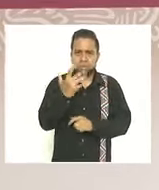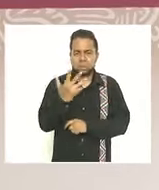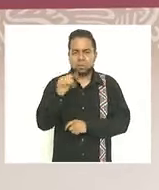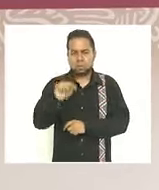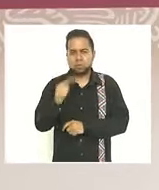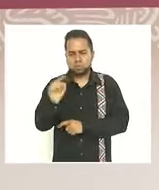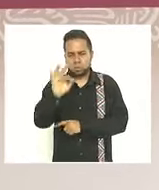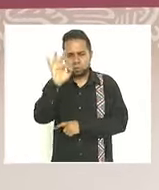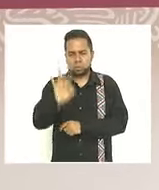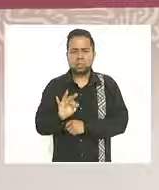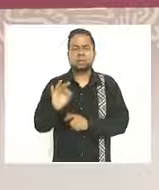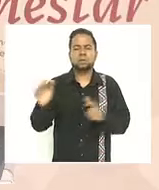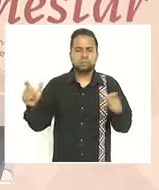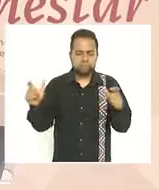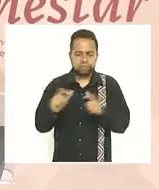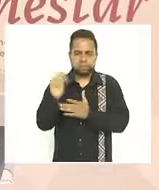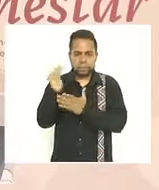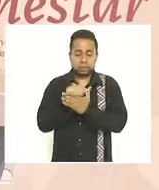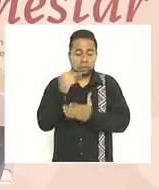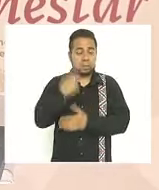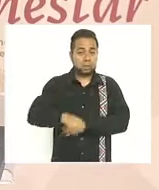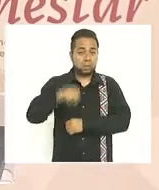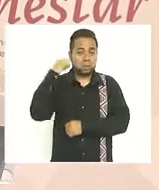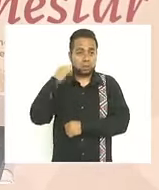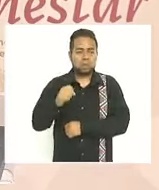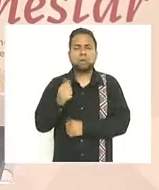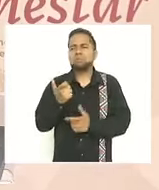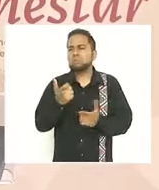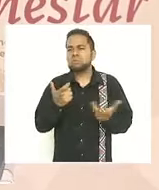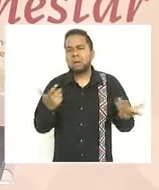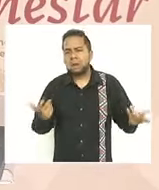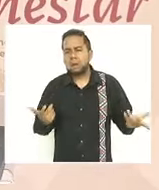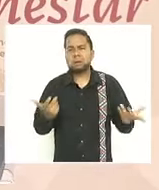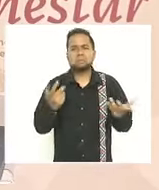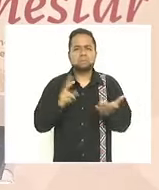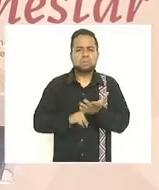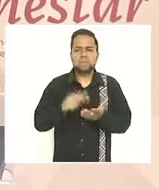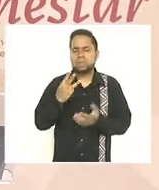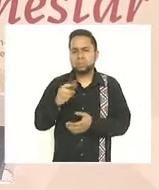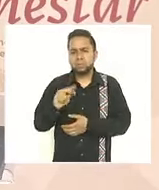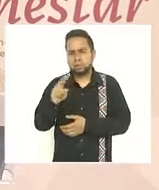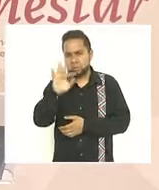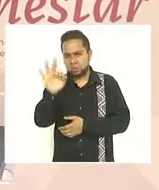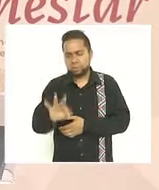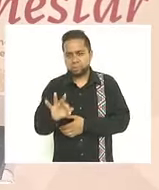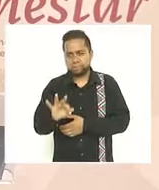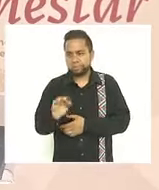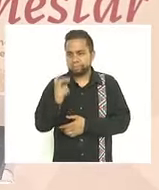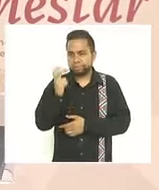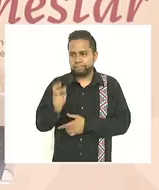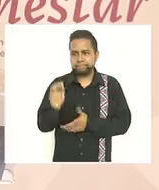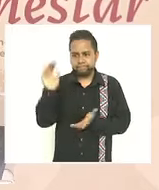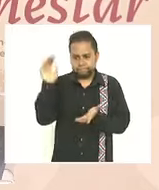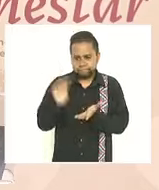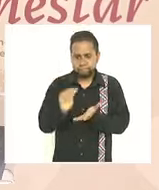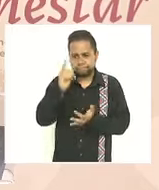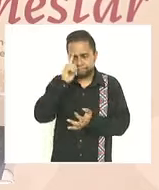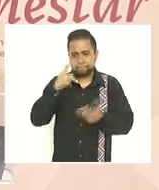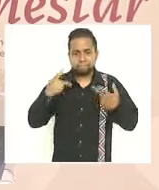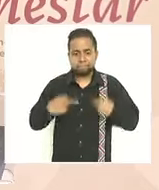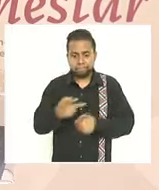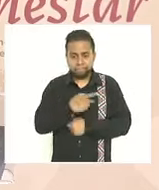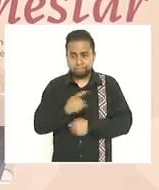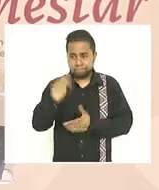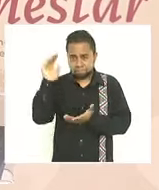.1% en Oaxaca fue de 3.2% esta reducción en la pobreza